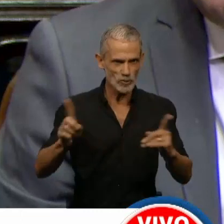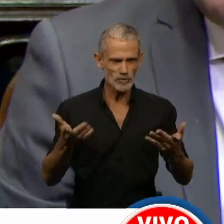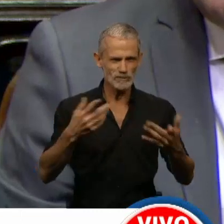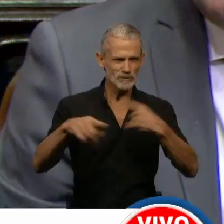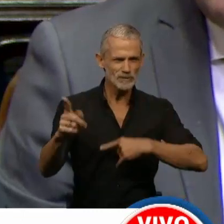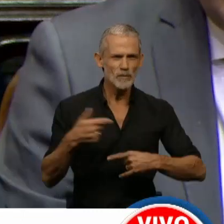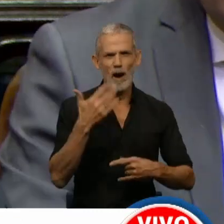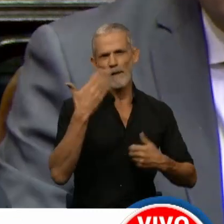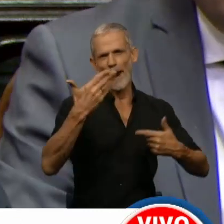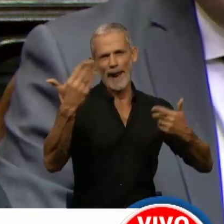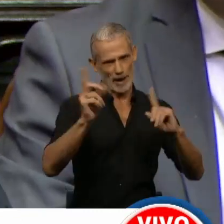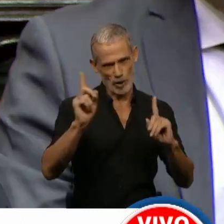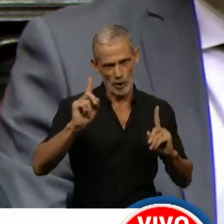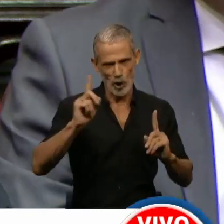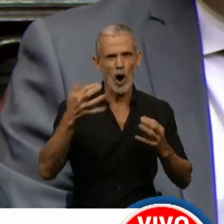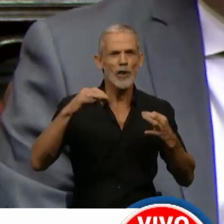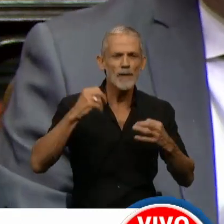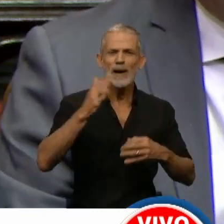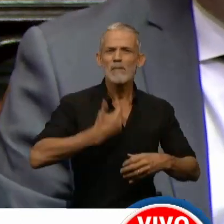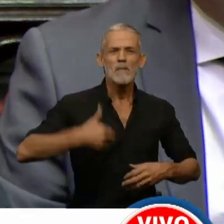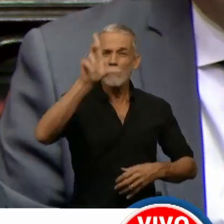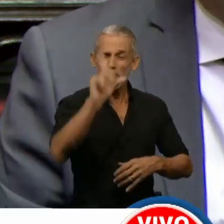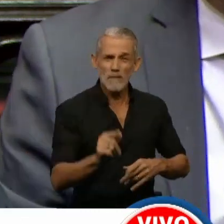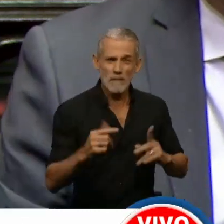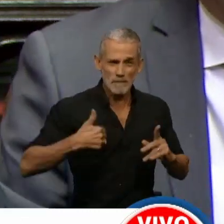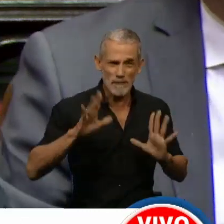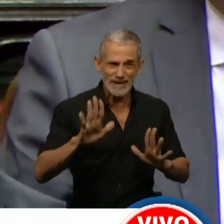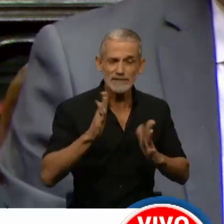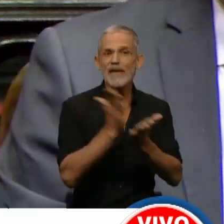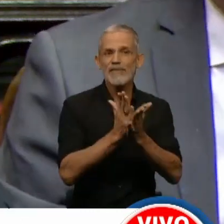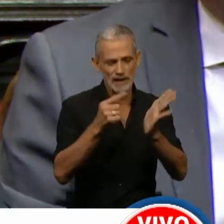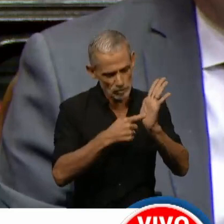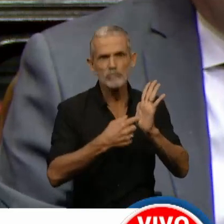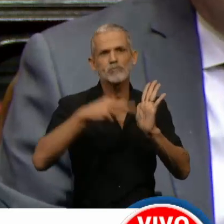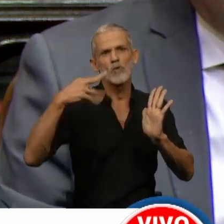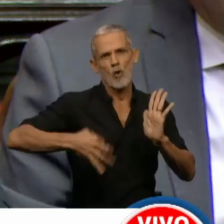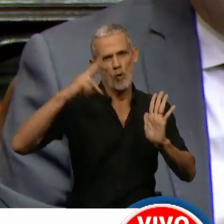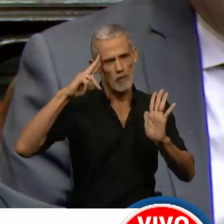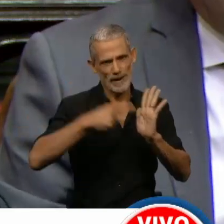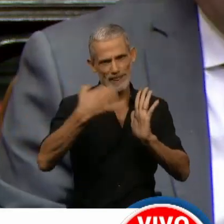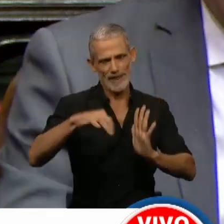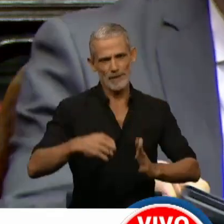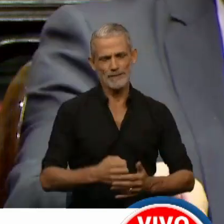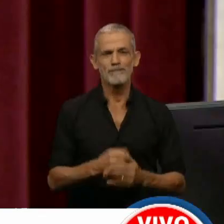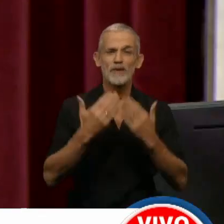solamente hablemos de la boca para afuera, sino que en un país federal estos derechos se cumplan. Nada más, presidente. Gracias.